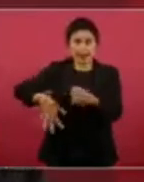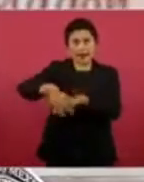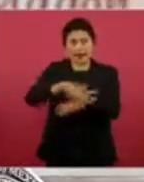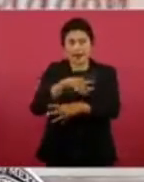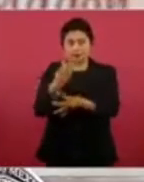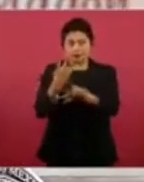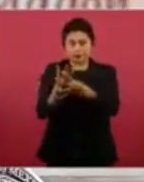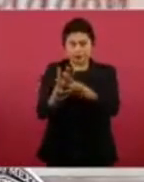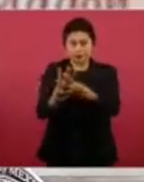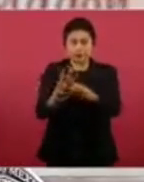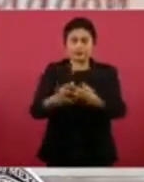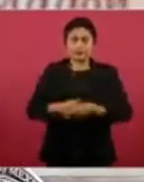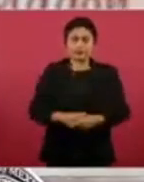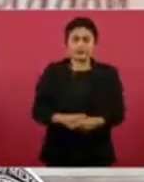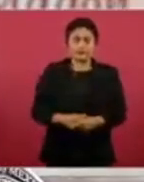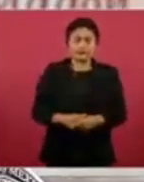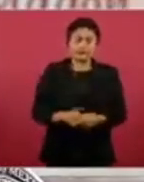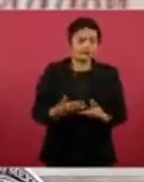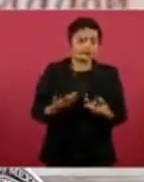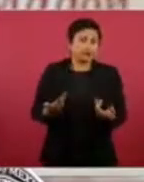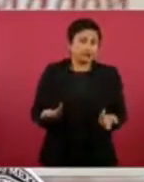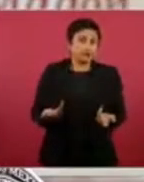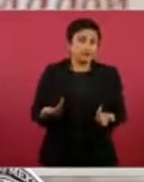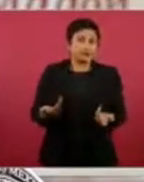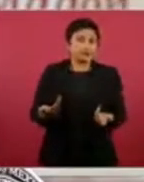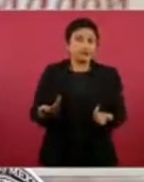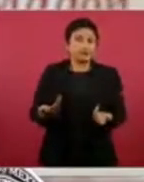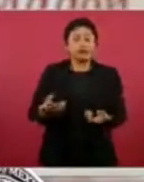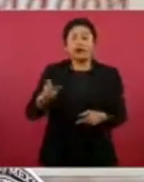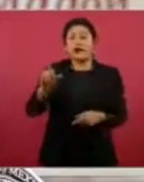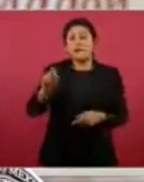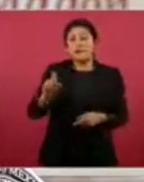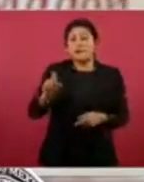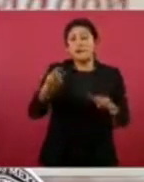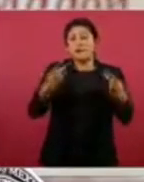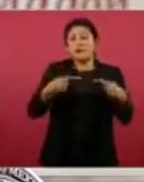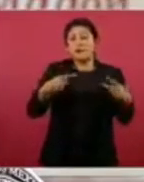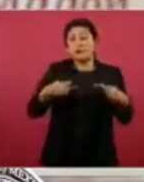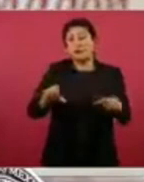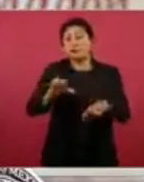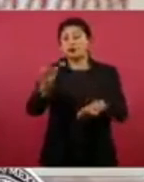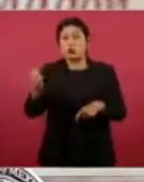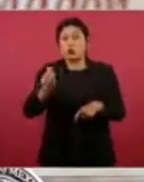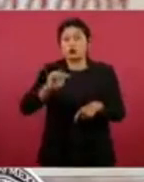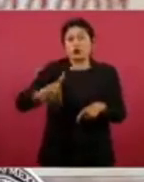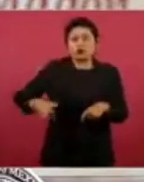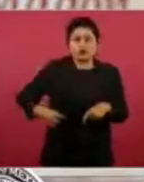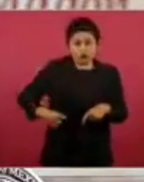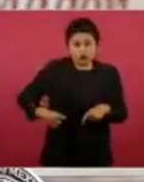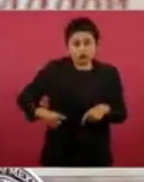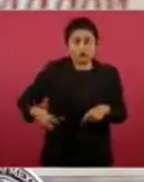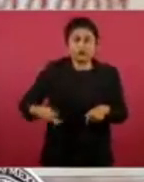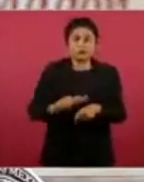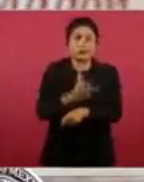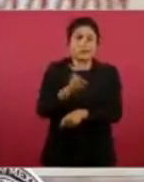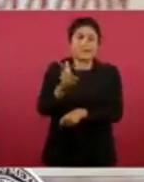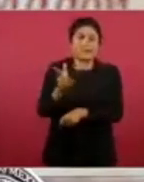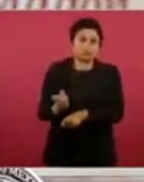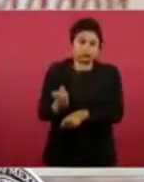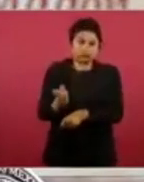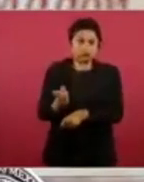penitenciario, resultando 20 internos lesionados, cuatro de ellos por proyectil de arma de fuego,